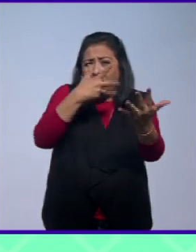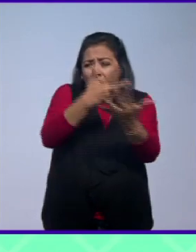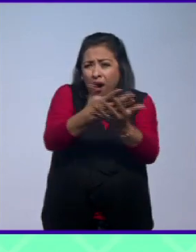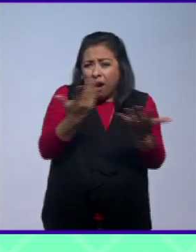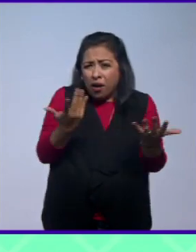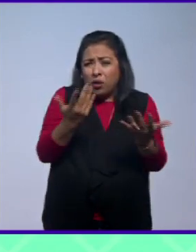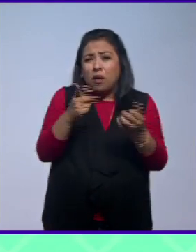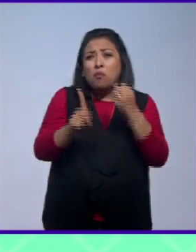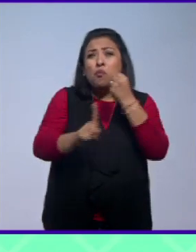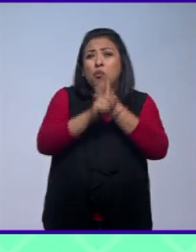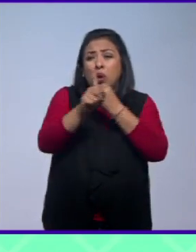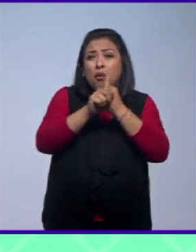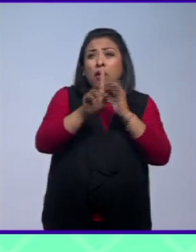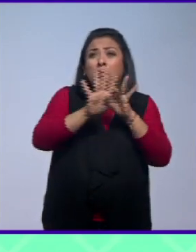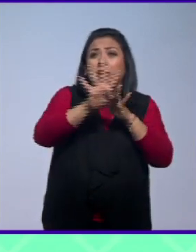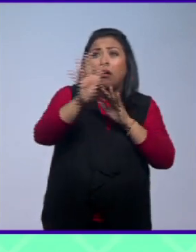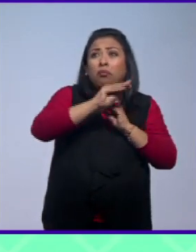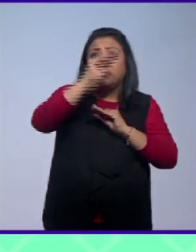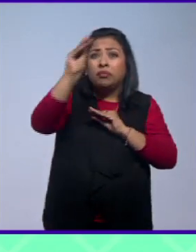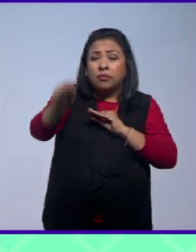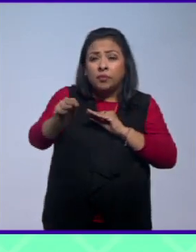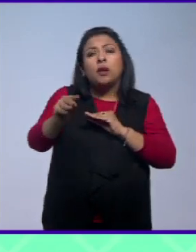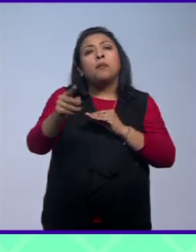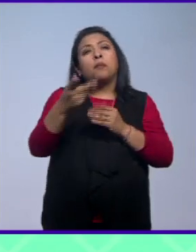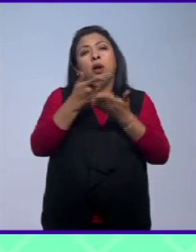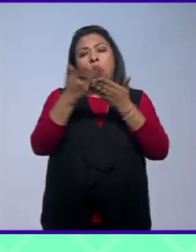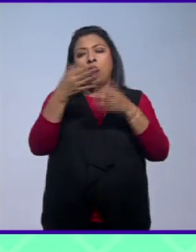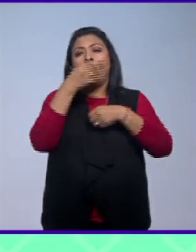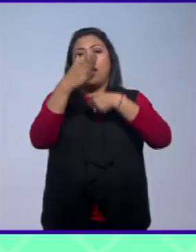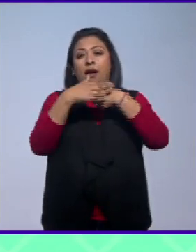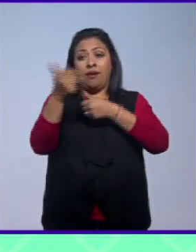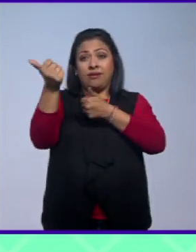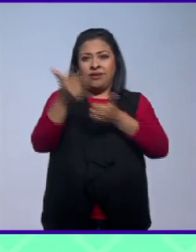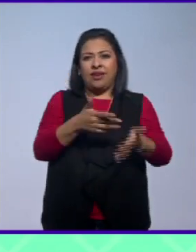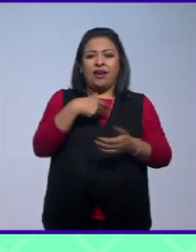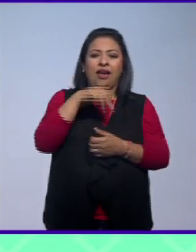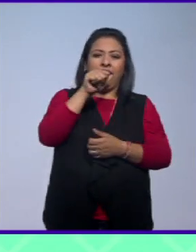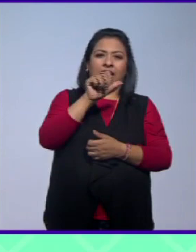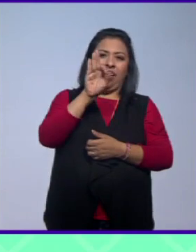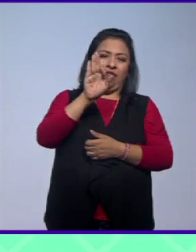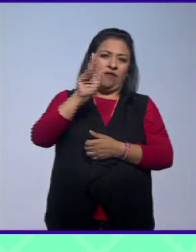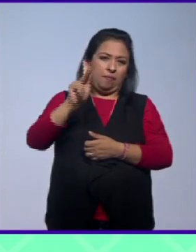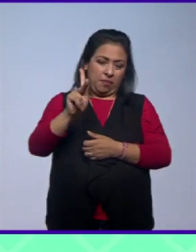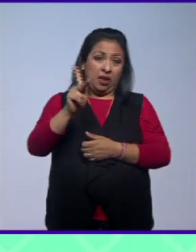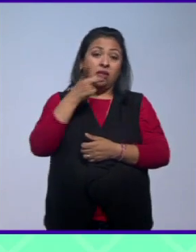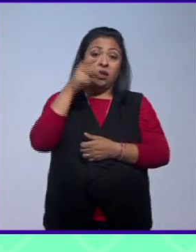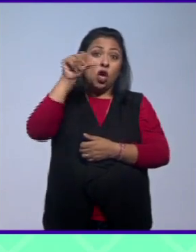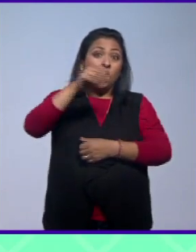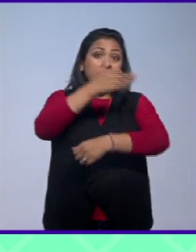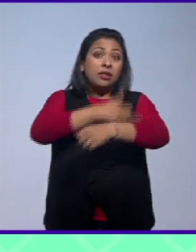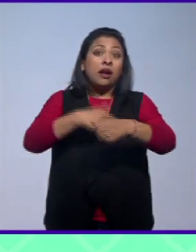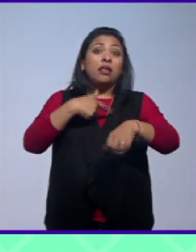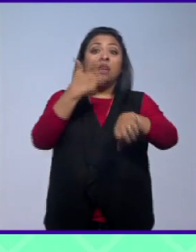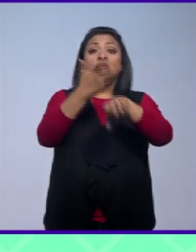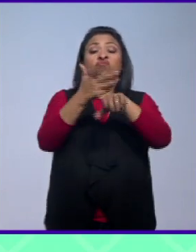problema de deportar pero el problema no termina aquí les comparto un comunicado que me está llegando de AFP que esta tarde Estados Unidos se retiró del Consejo de